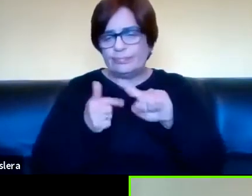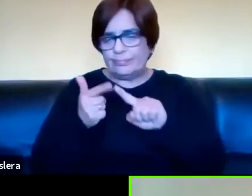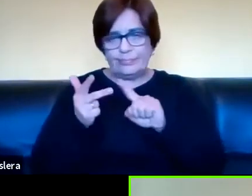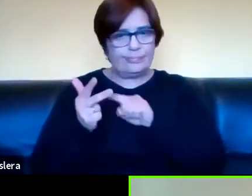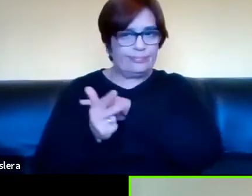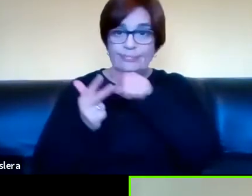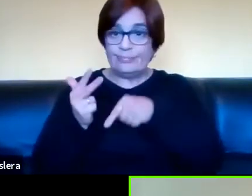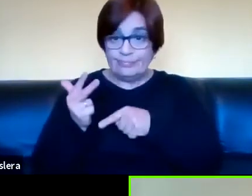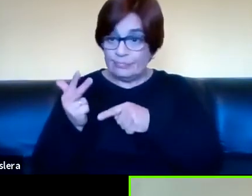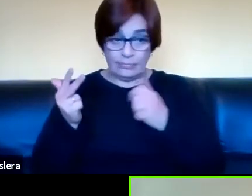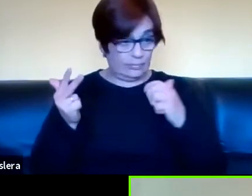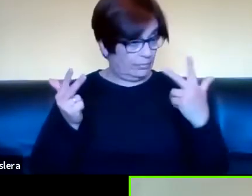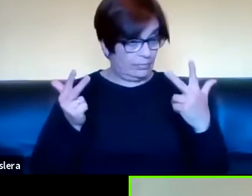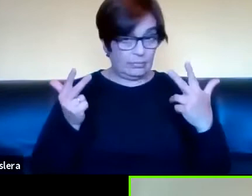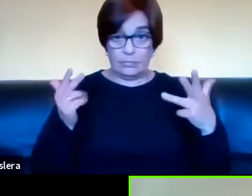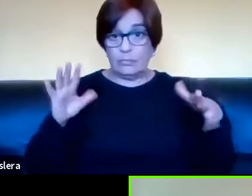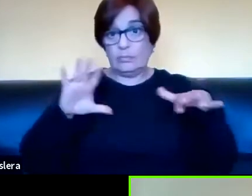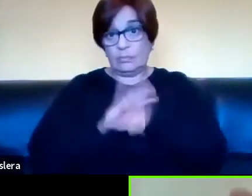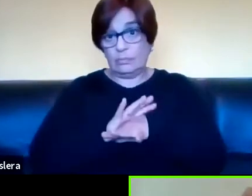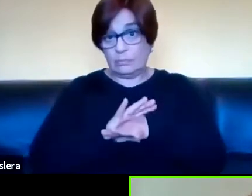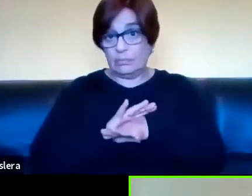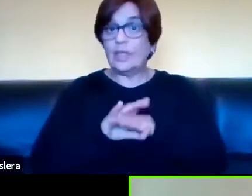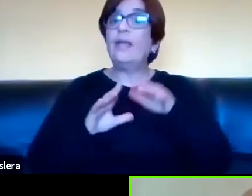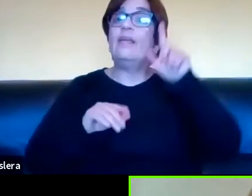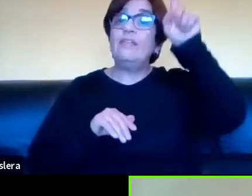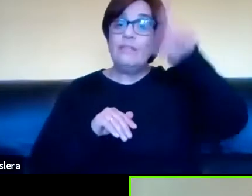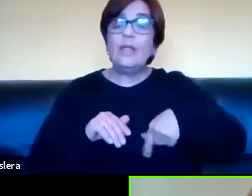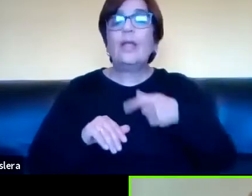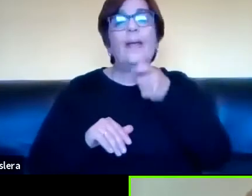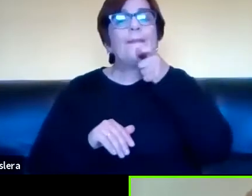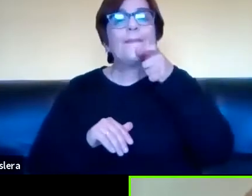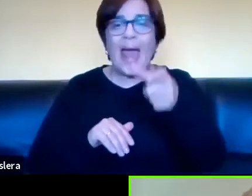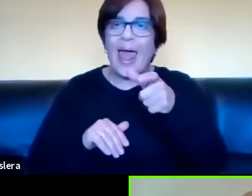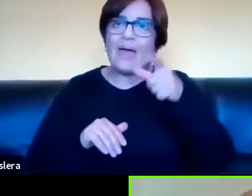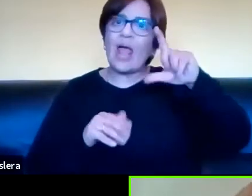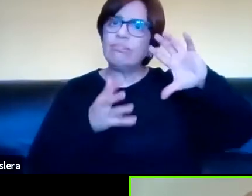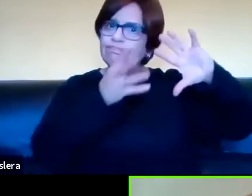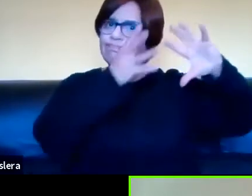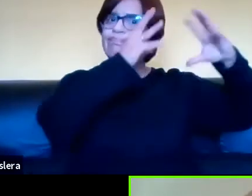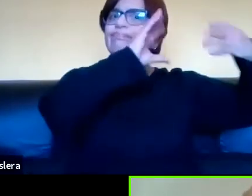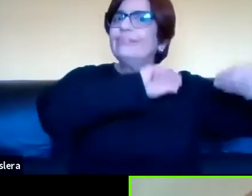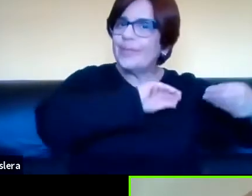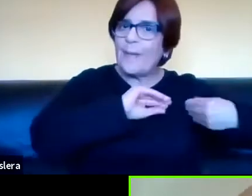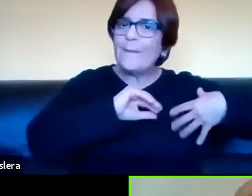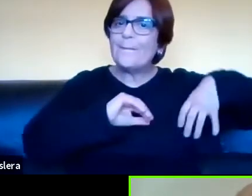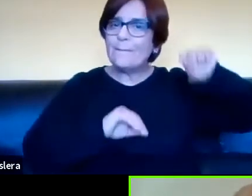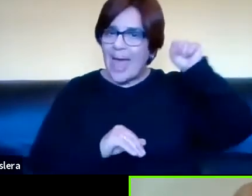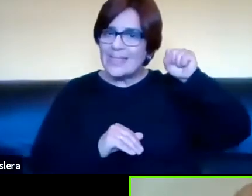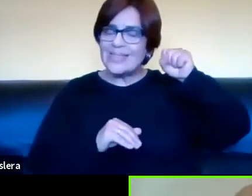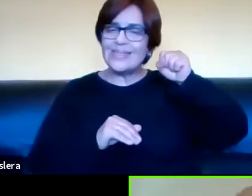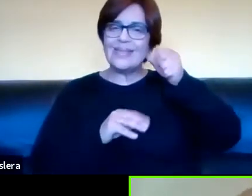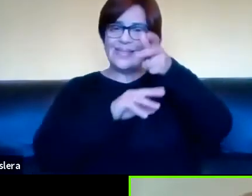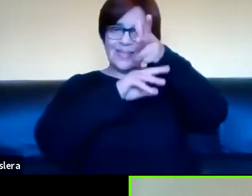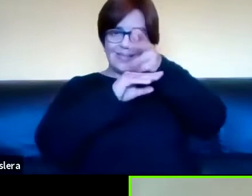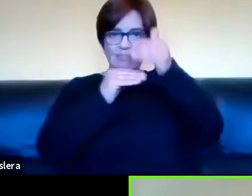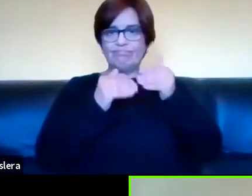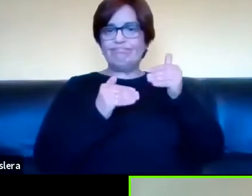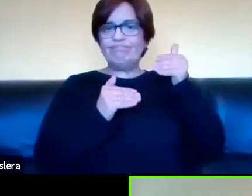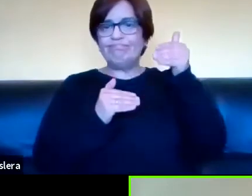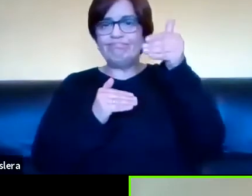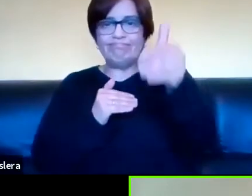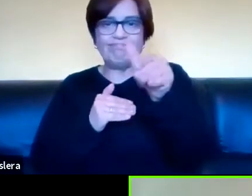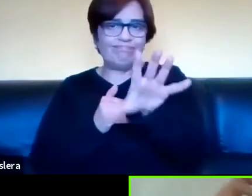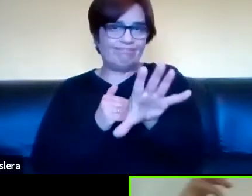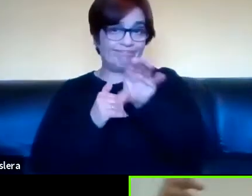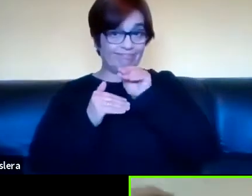escritura. Entonces, yo ahí generé un término más abstracto, que yo llamo textualidad diferida, es aquella